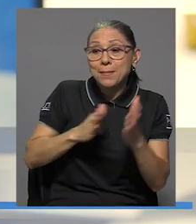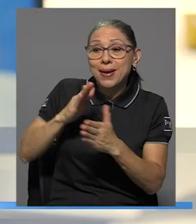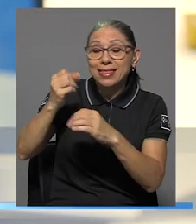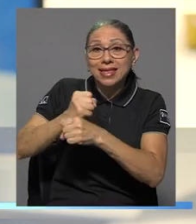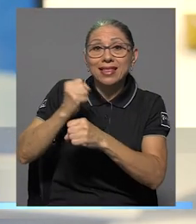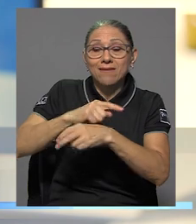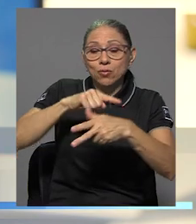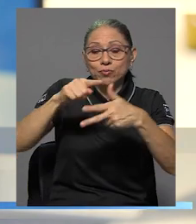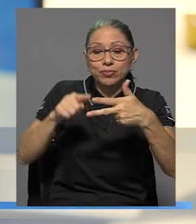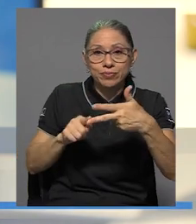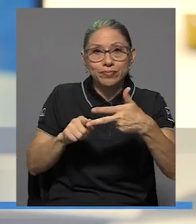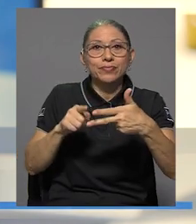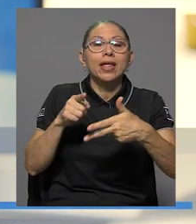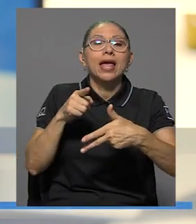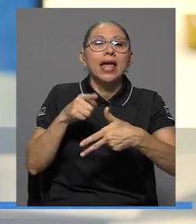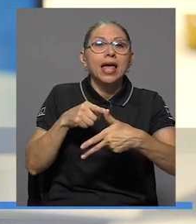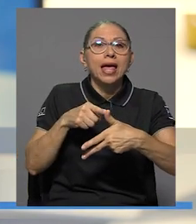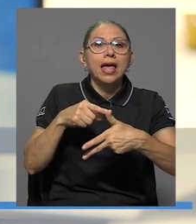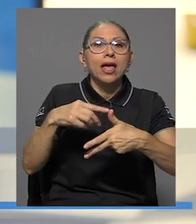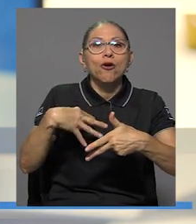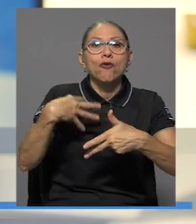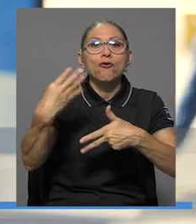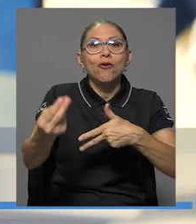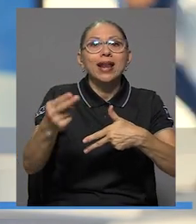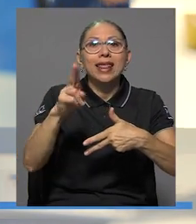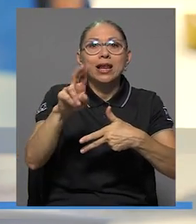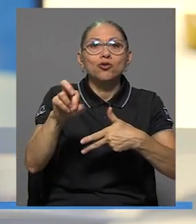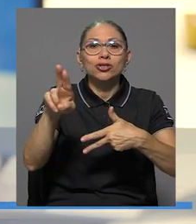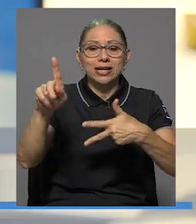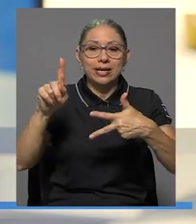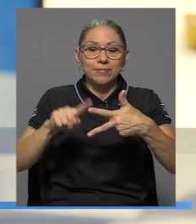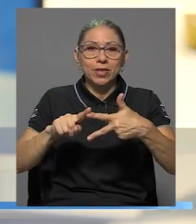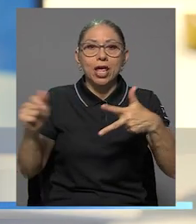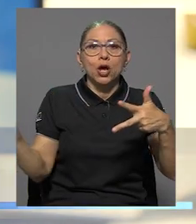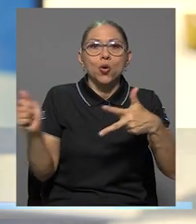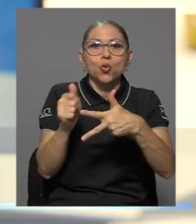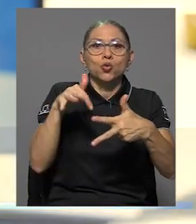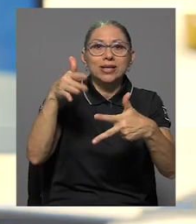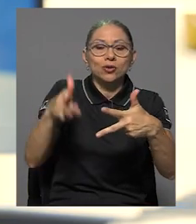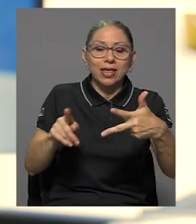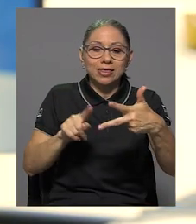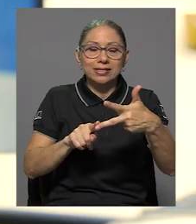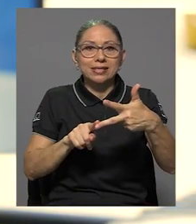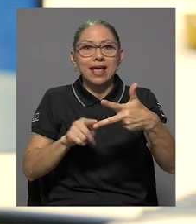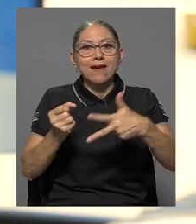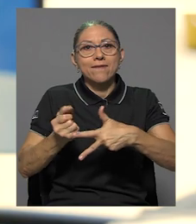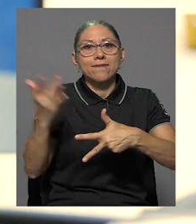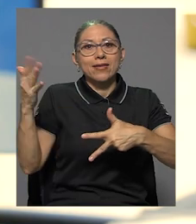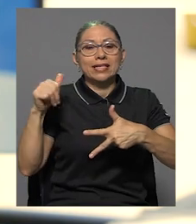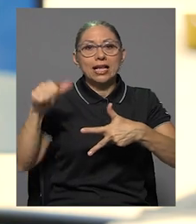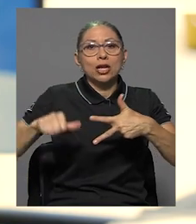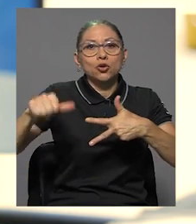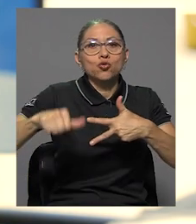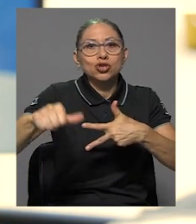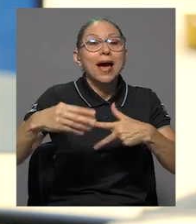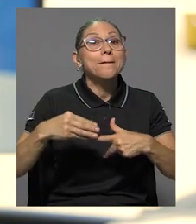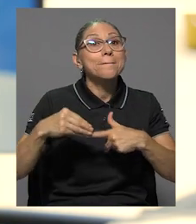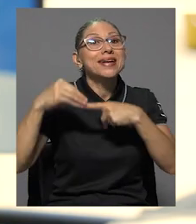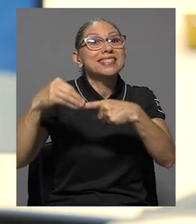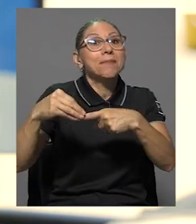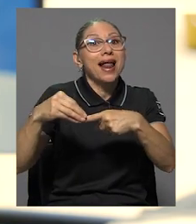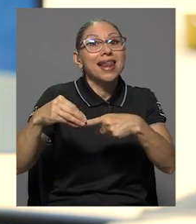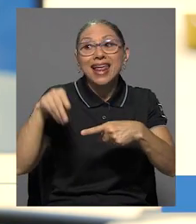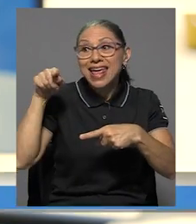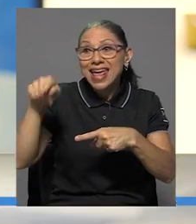nuestro plan de trabajo está dividido en tres ejes fundamentales, que es fuera de la UCR, junto al estudiantado y una FEUR en la lucha. Lo principal y lo primordial